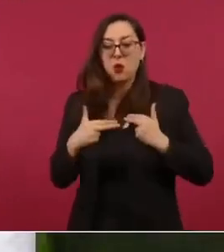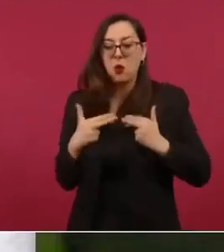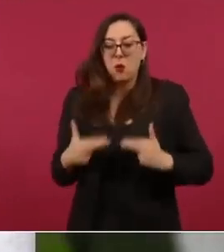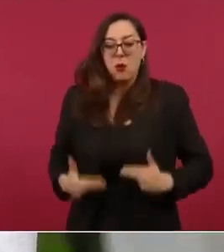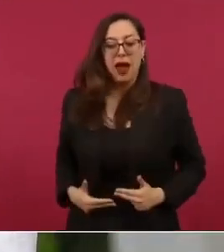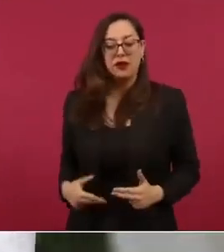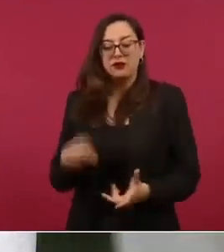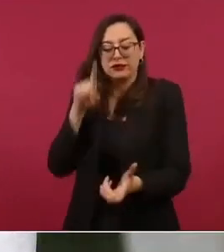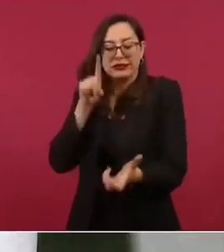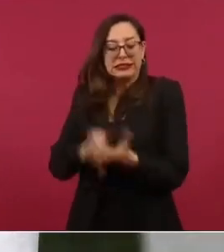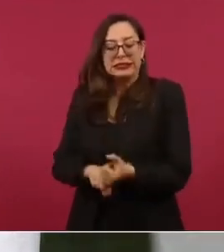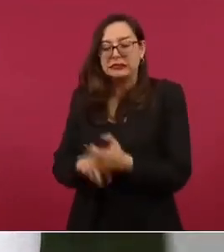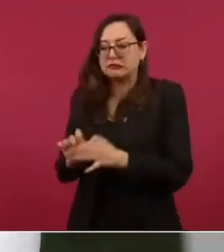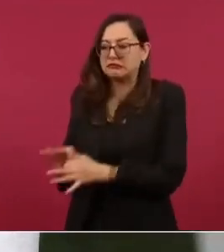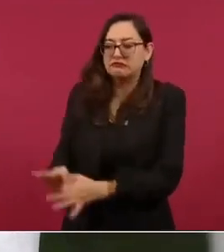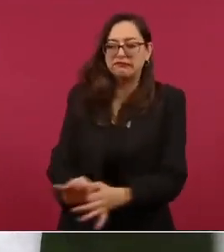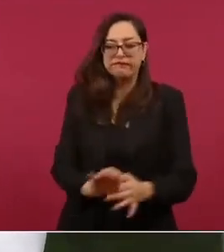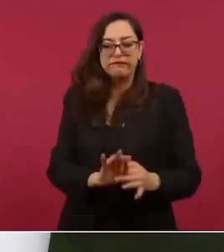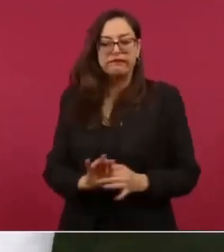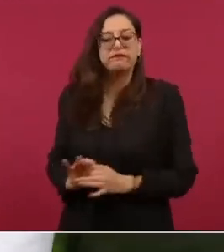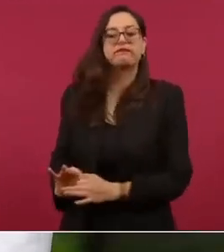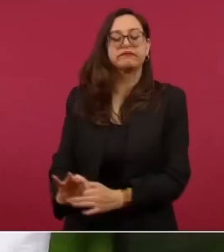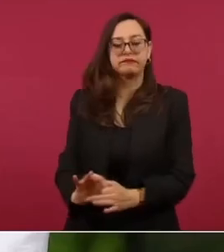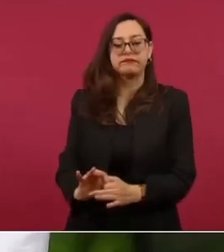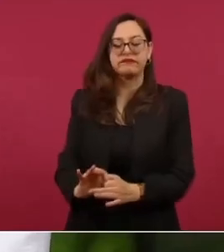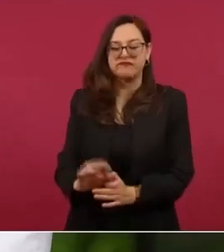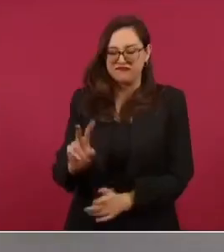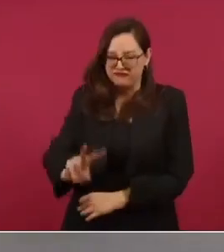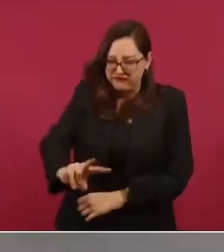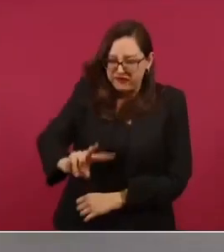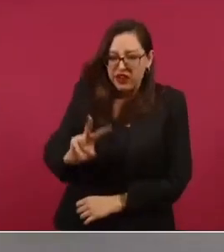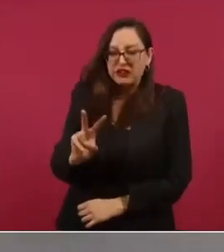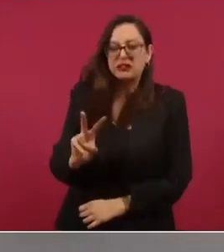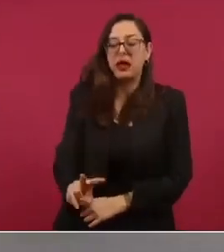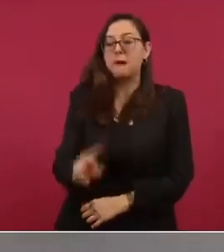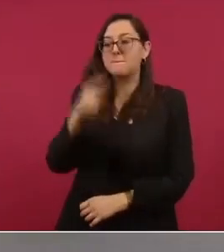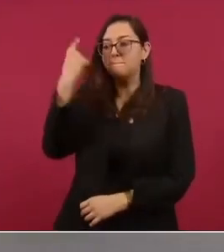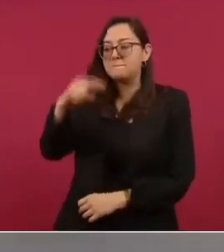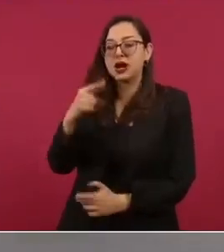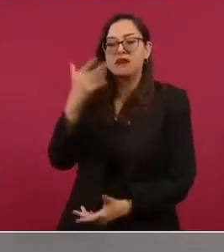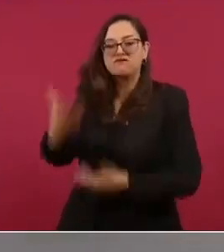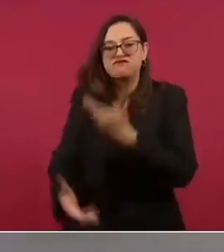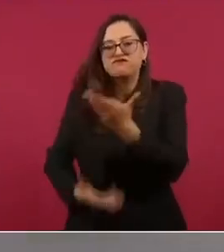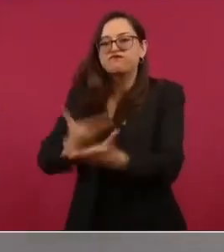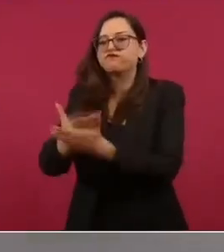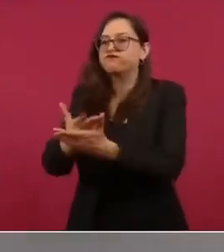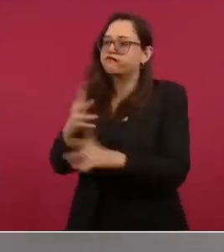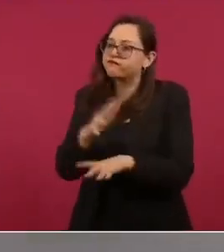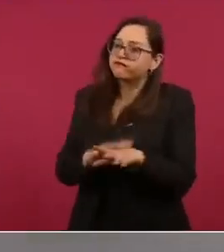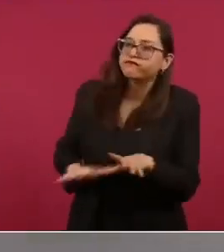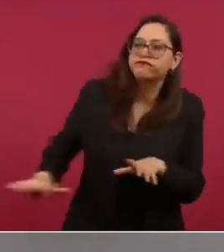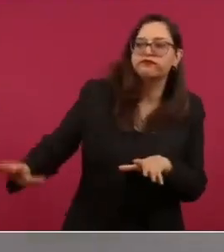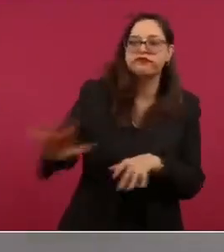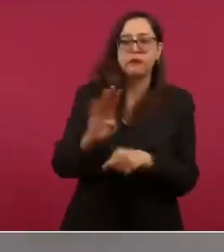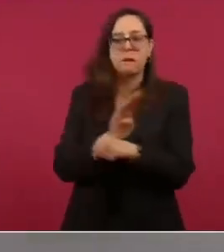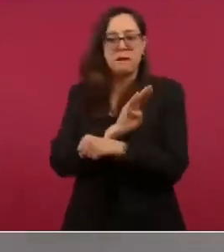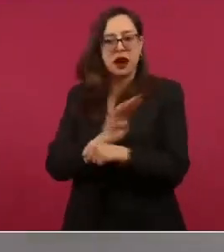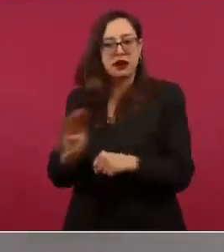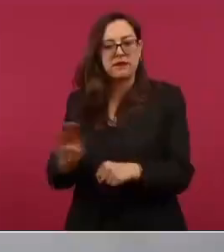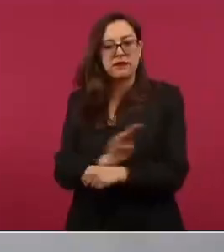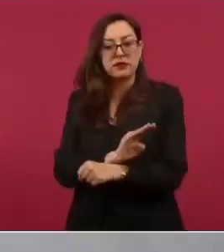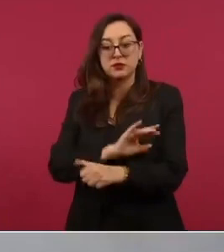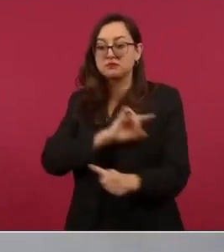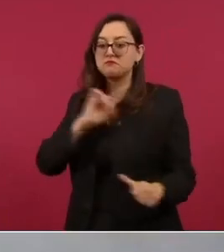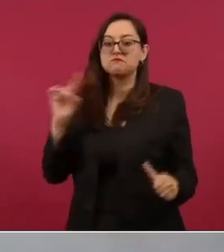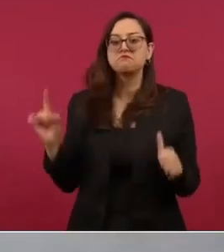y sobre todo cuando se practica en bien de los demás y en especial